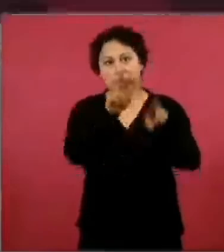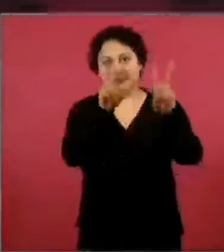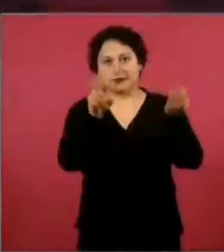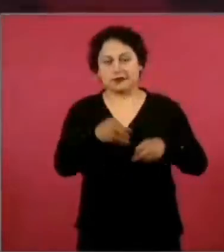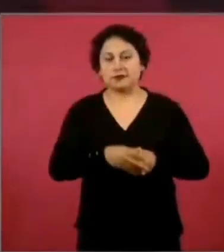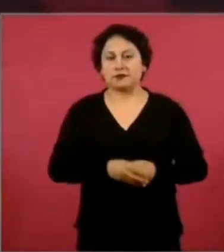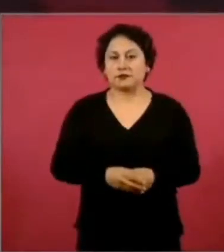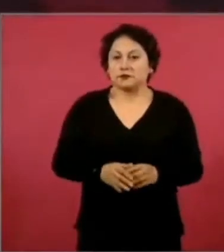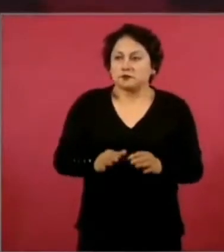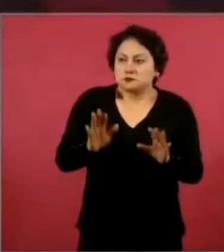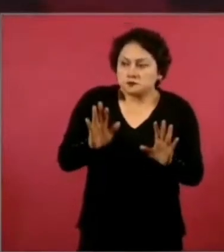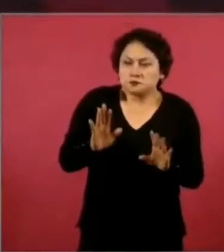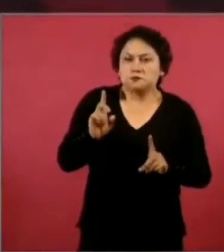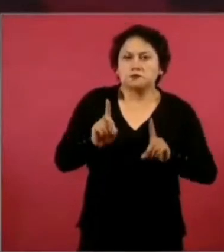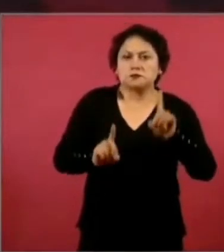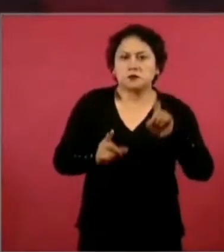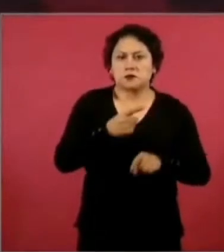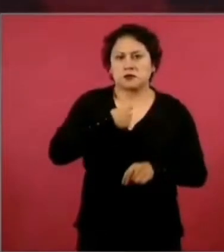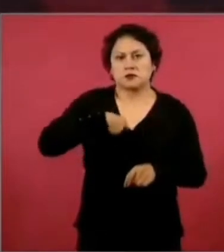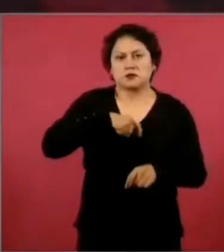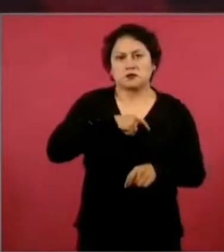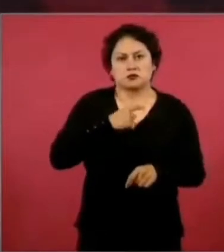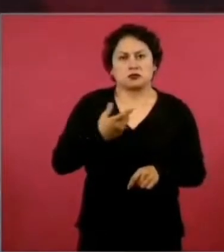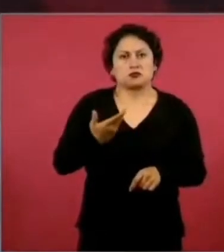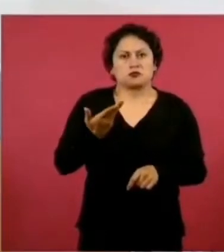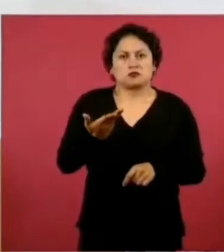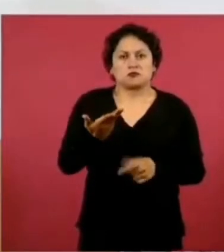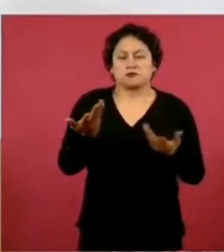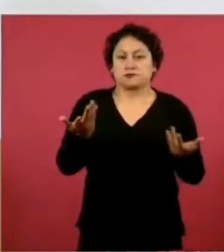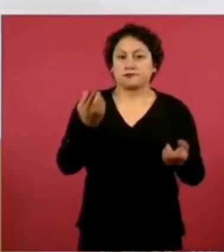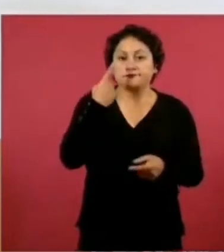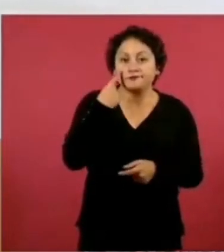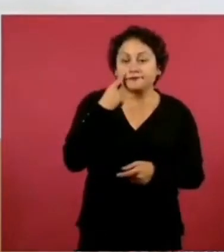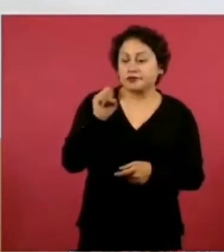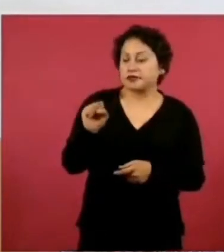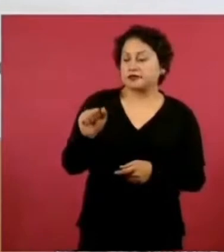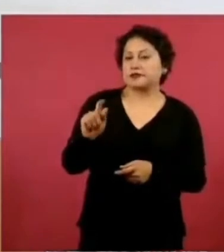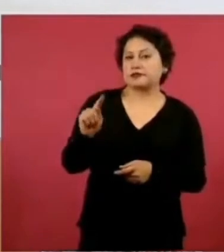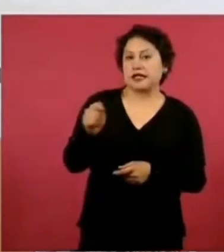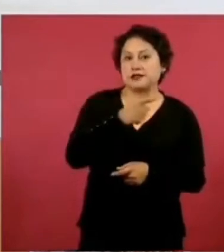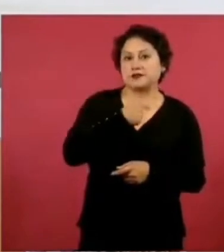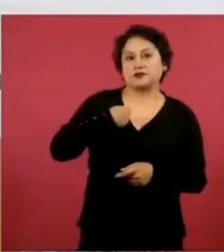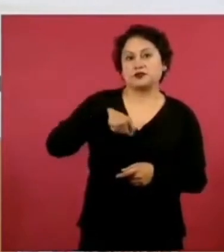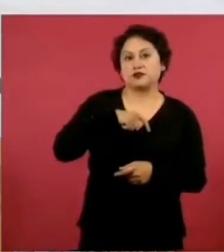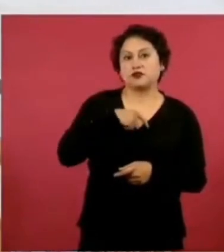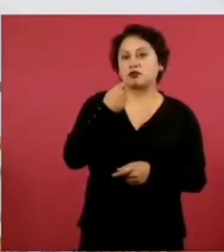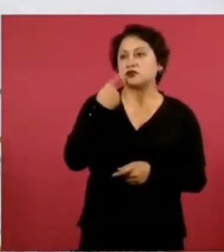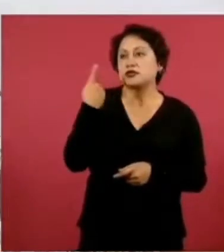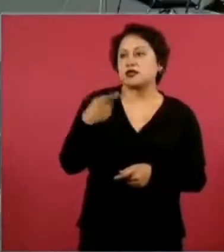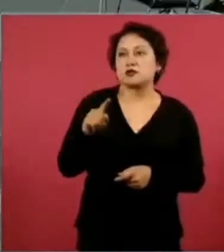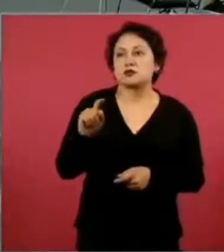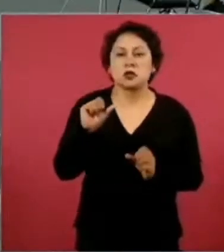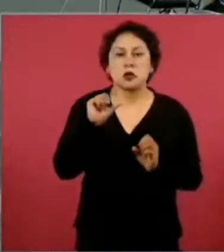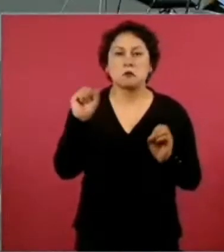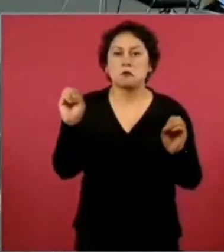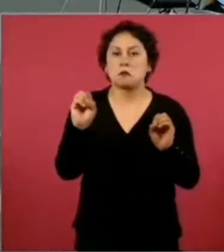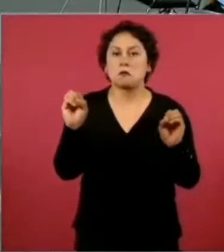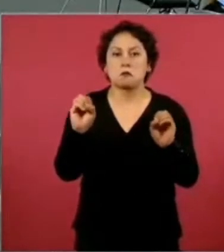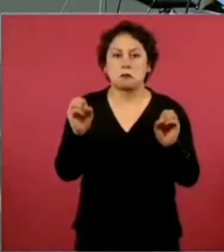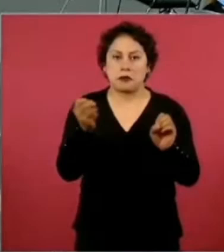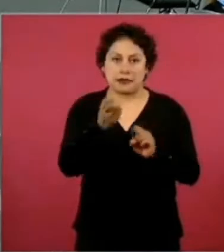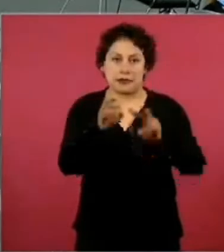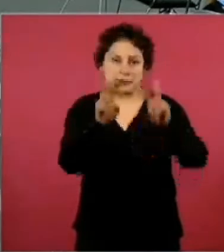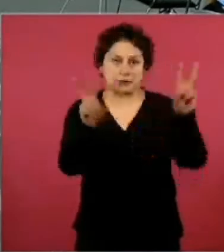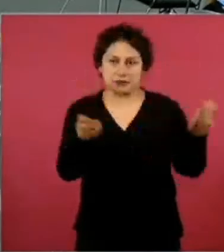nosotros, sí. En el SAT no tenemos, nosotros, ninguna denuncia sobre esto.